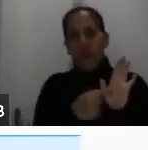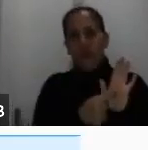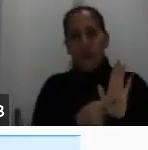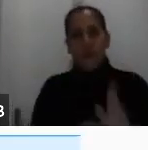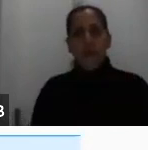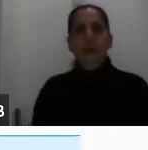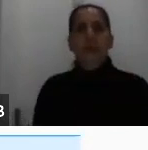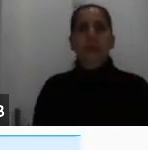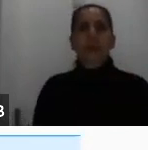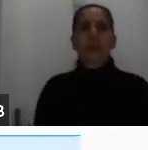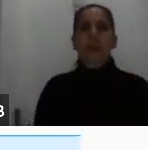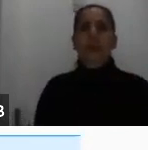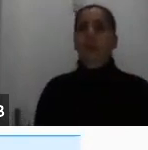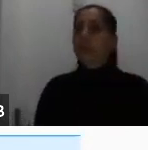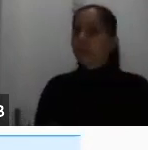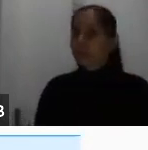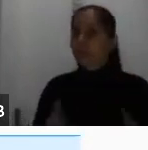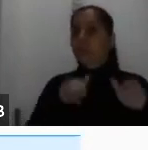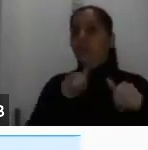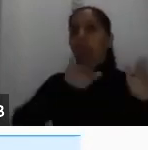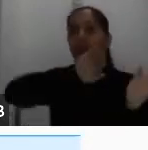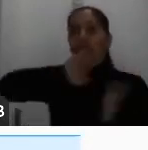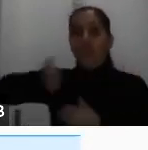Bueno, vamos con la sección E.